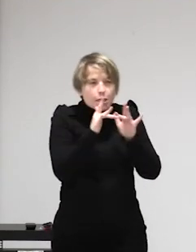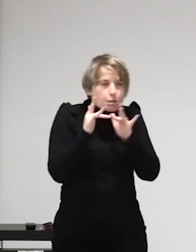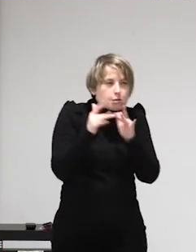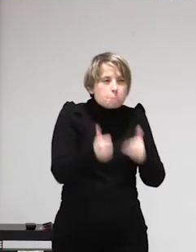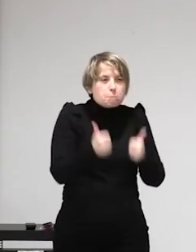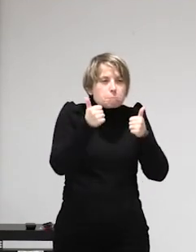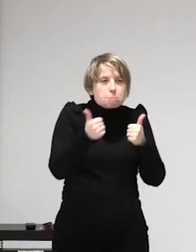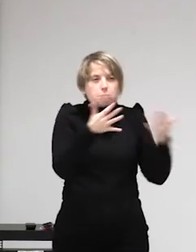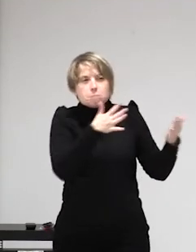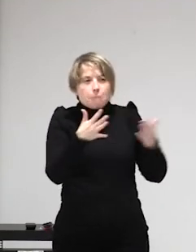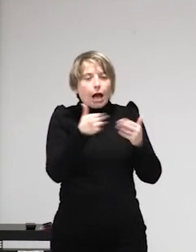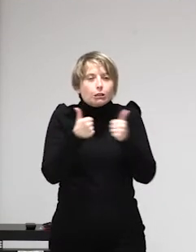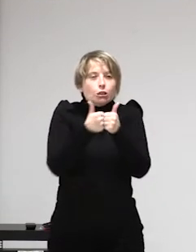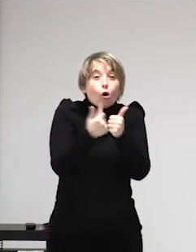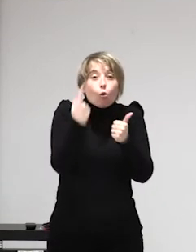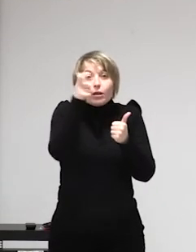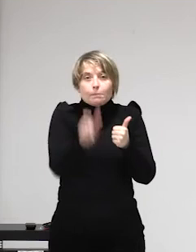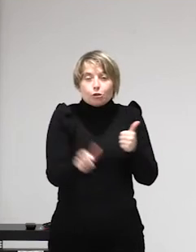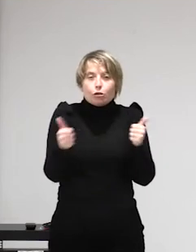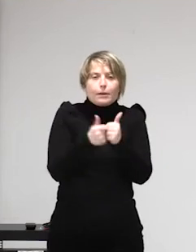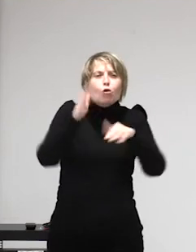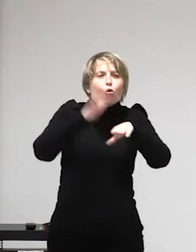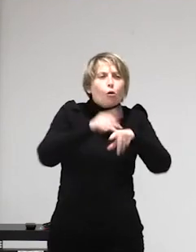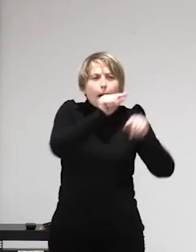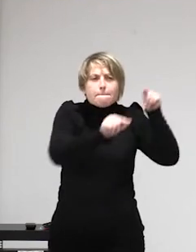bueno esclavitud por parte del Estado etc